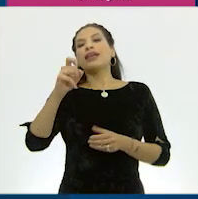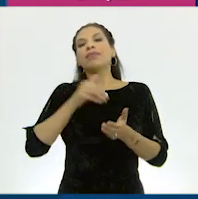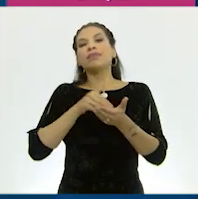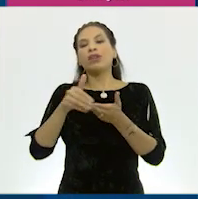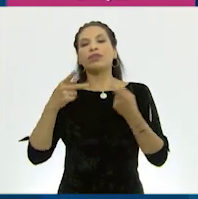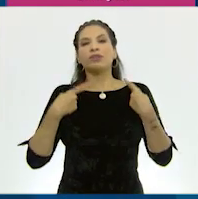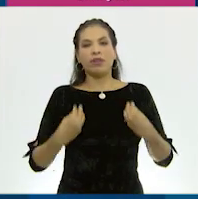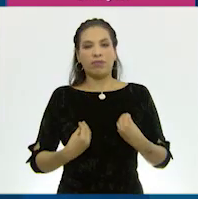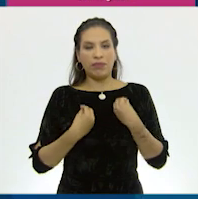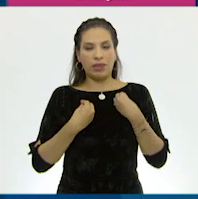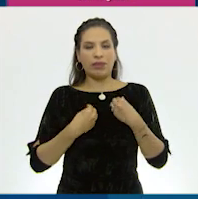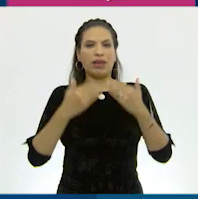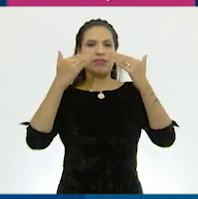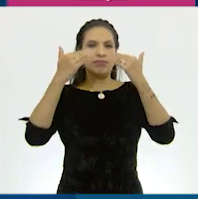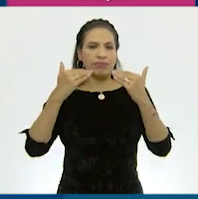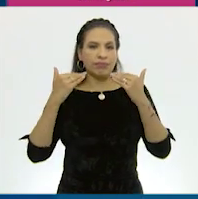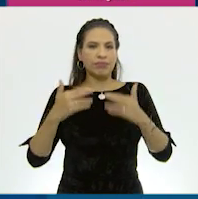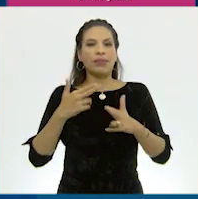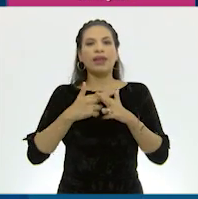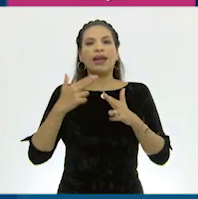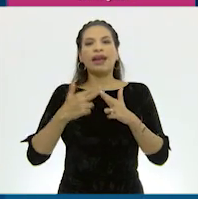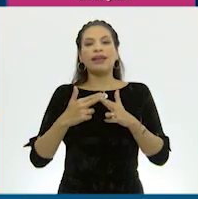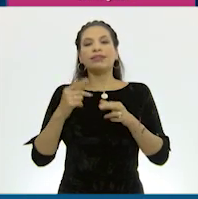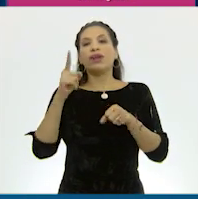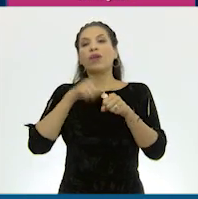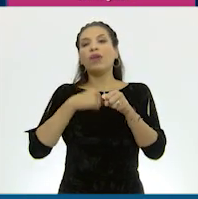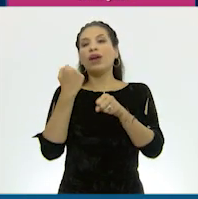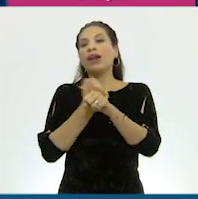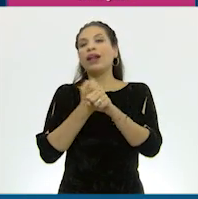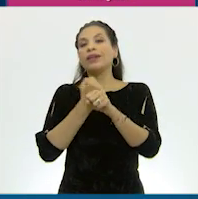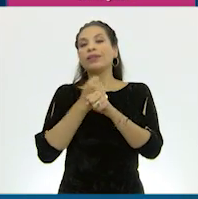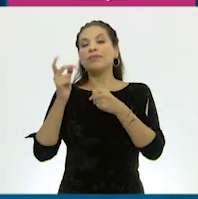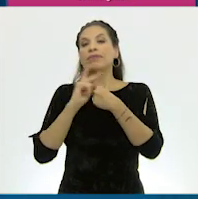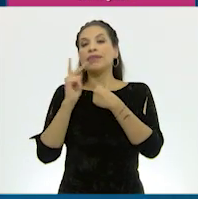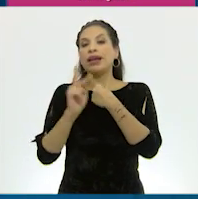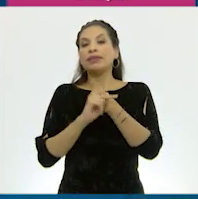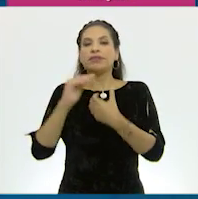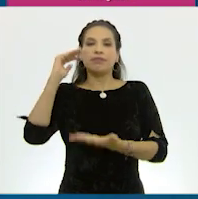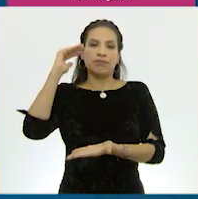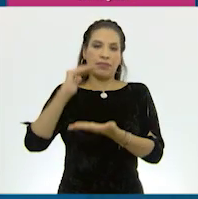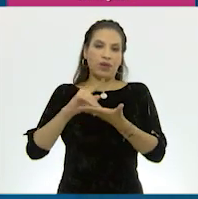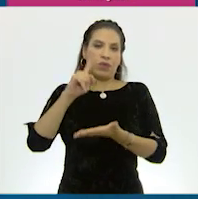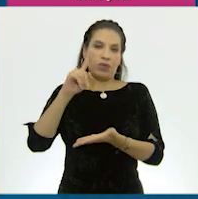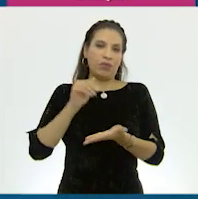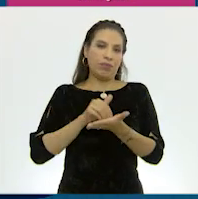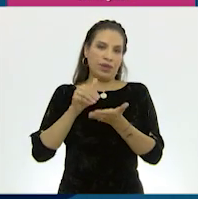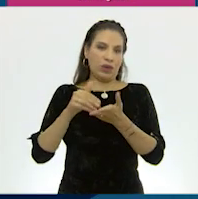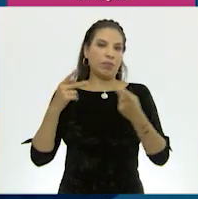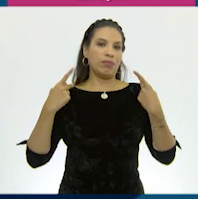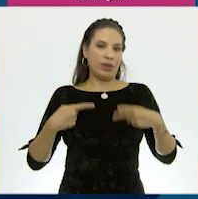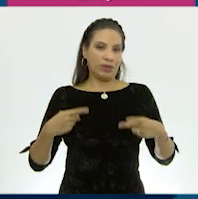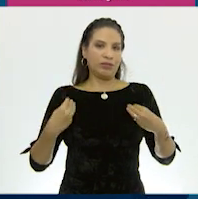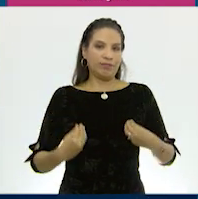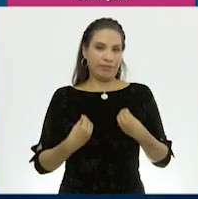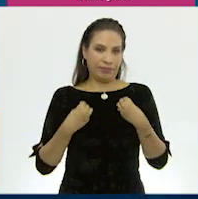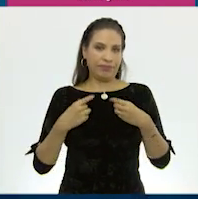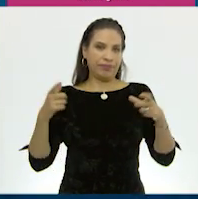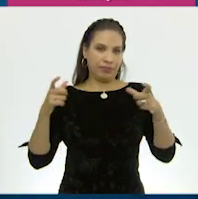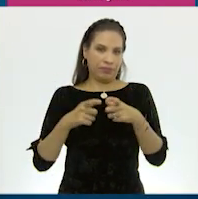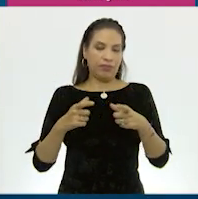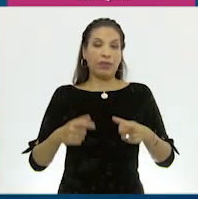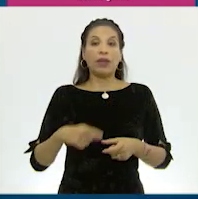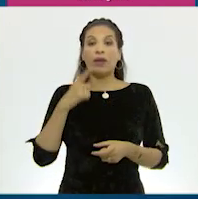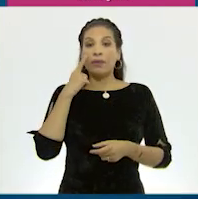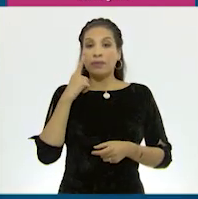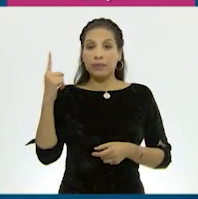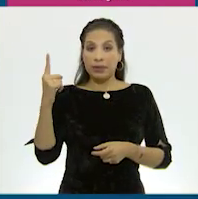de habitantes. Y así, hasta llegar al amarillo, que son los países con menos de un millón de habitantes. Fíjense